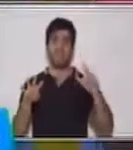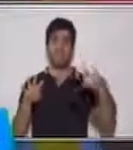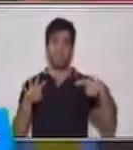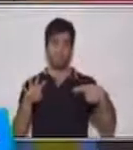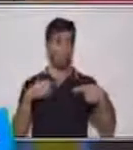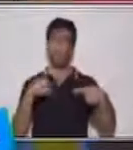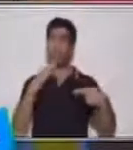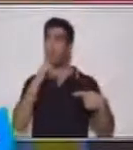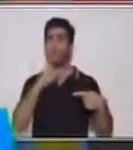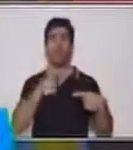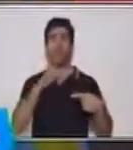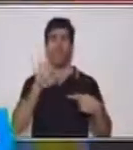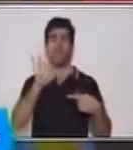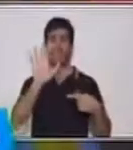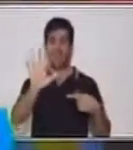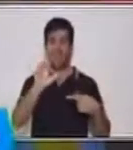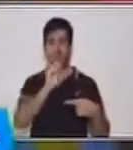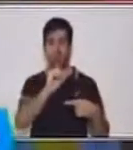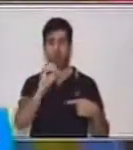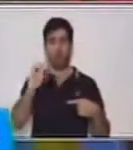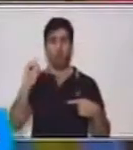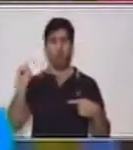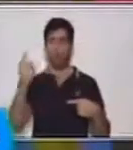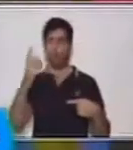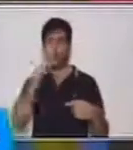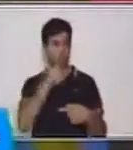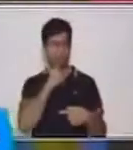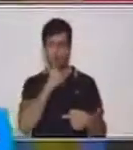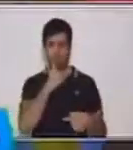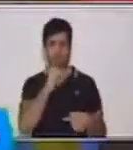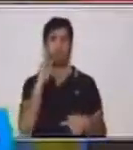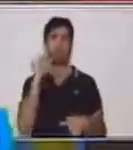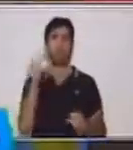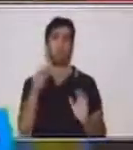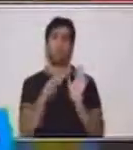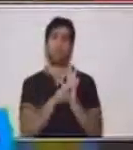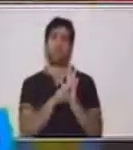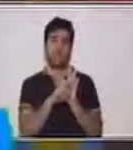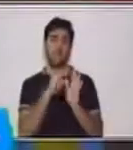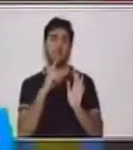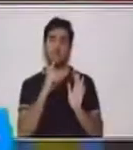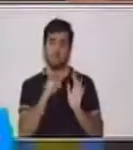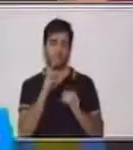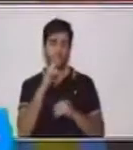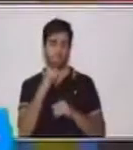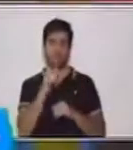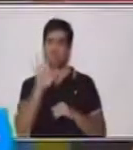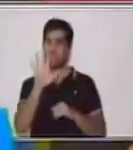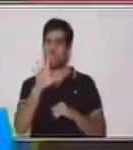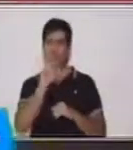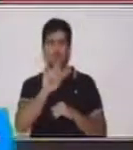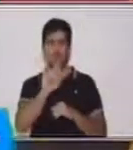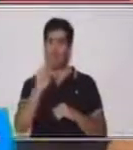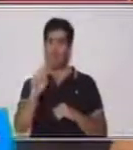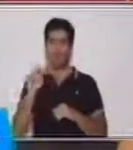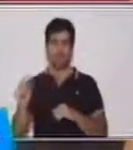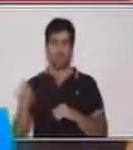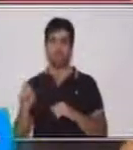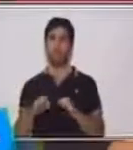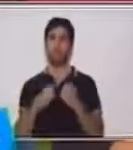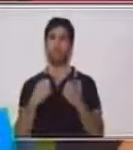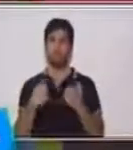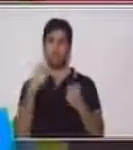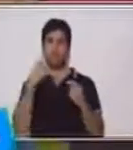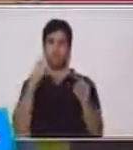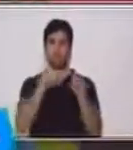colocar cinco tapones, porque según las reglas no se pueden colocar cinco puntos. Entonces, ahora decimos